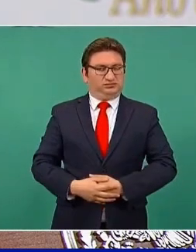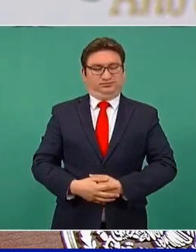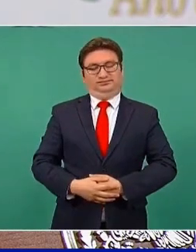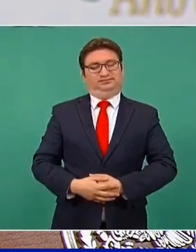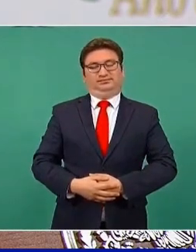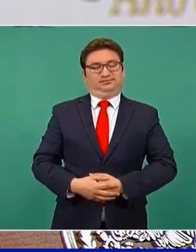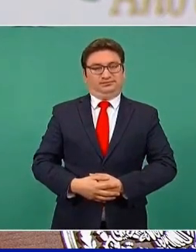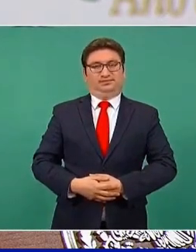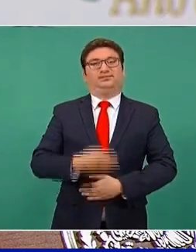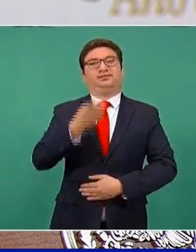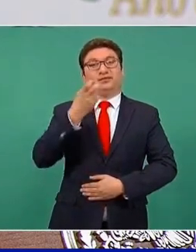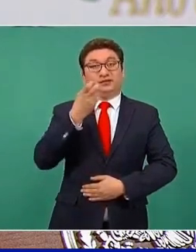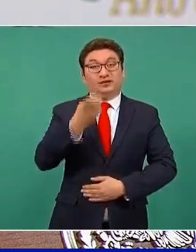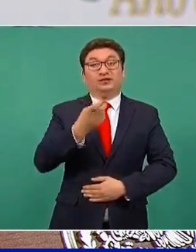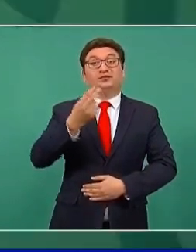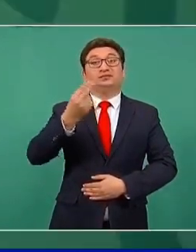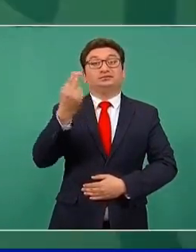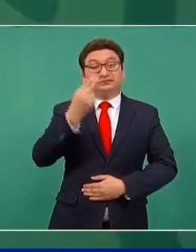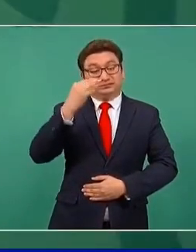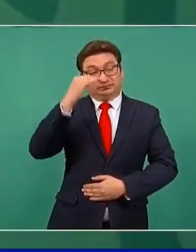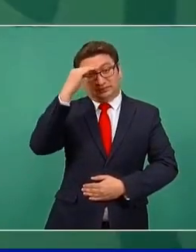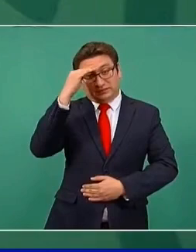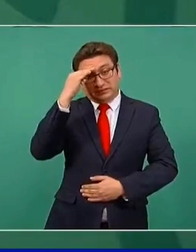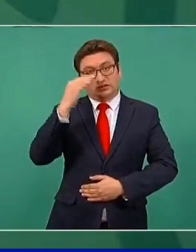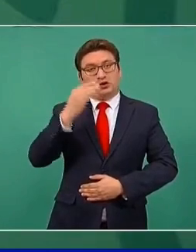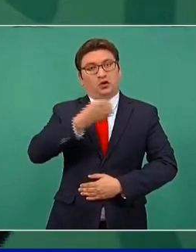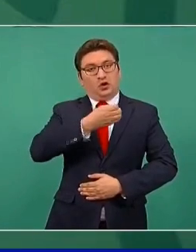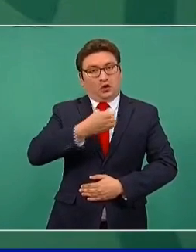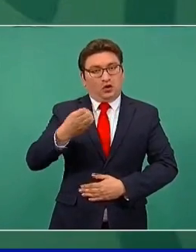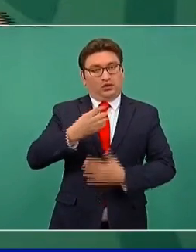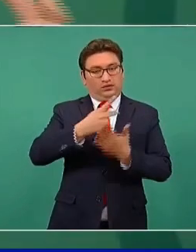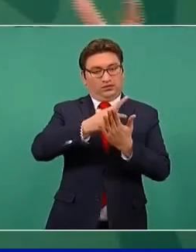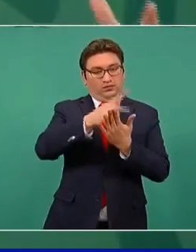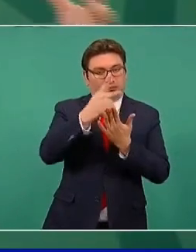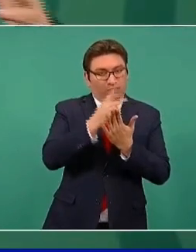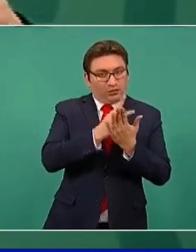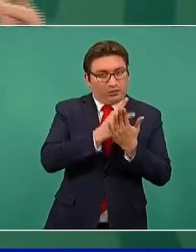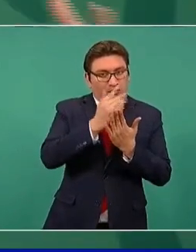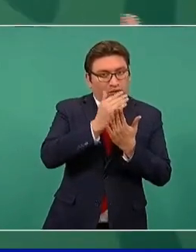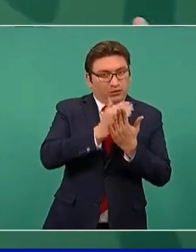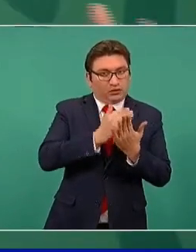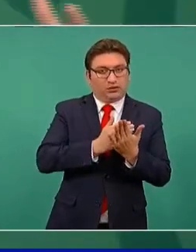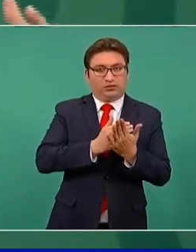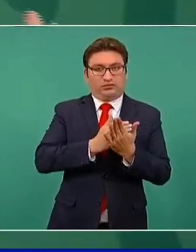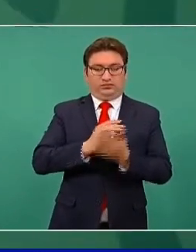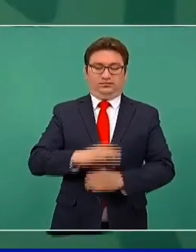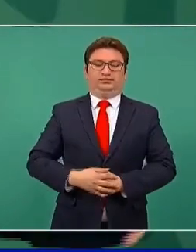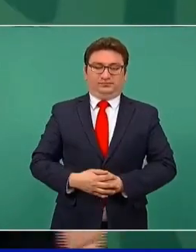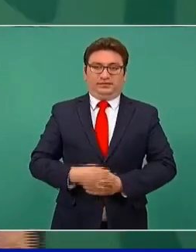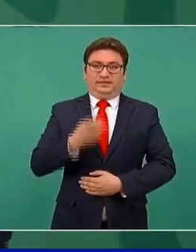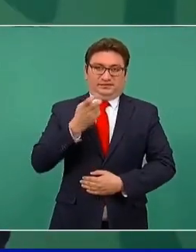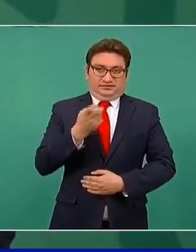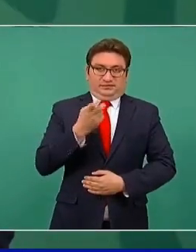Pero eso requiere de un plan, no es sólo dejarlo al mercado.